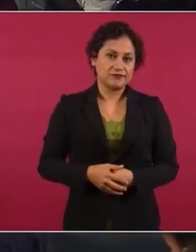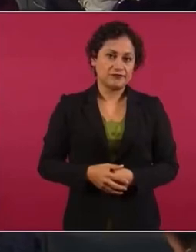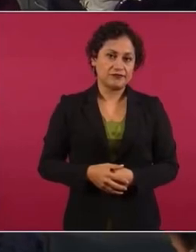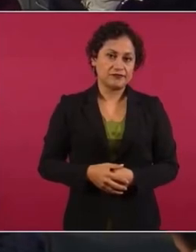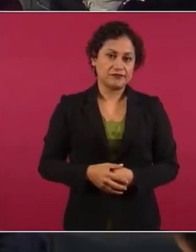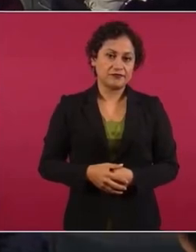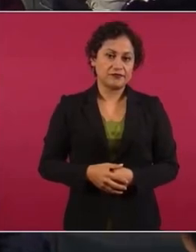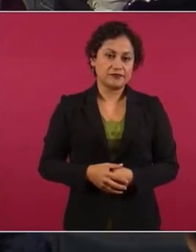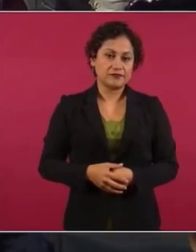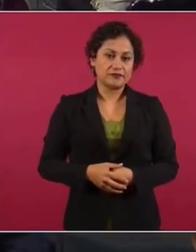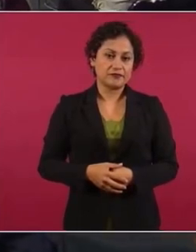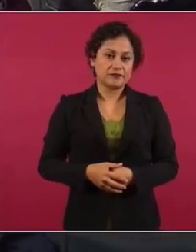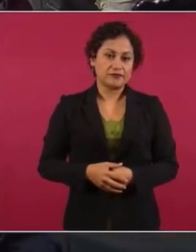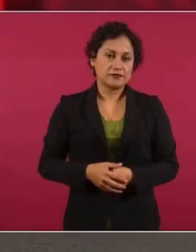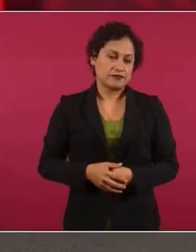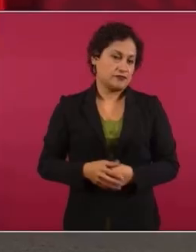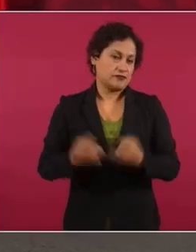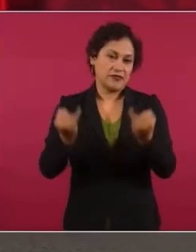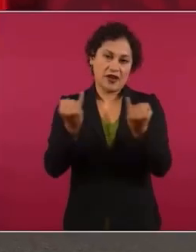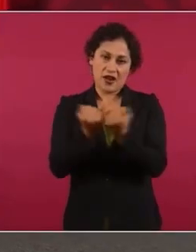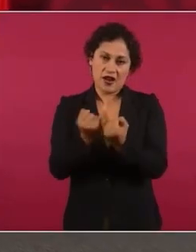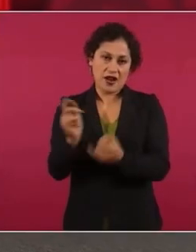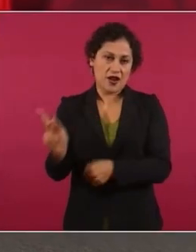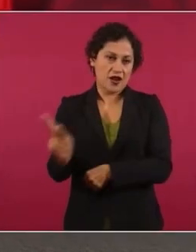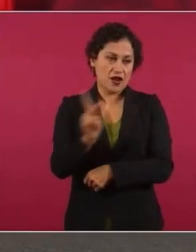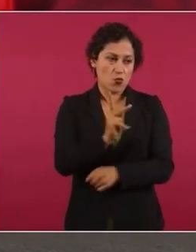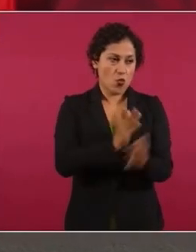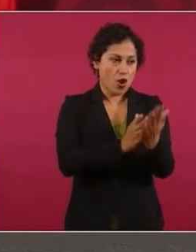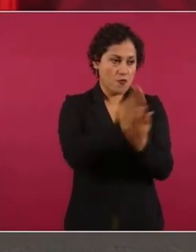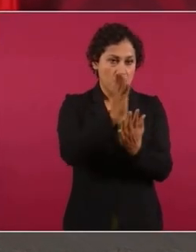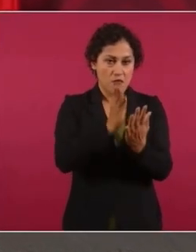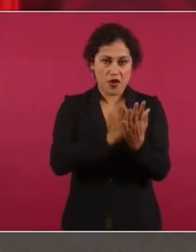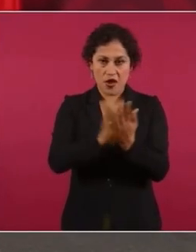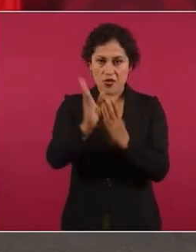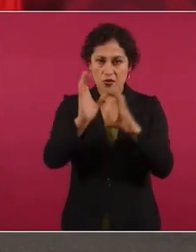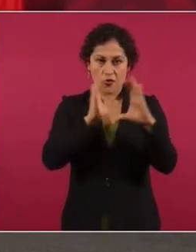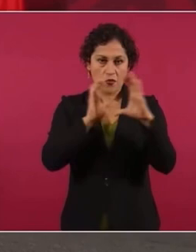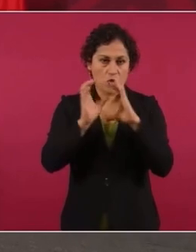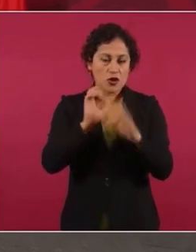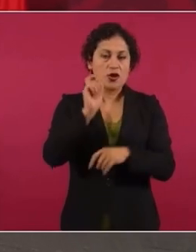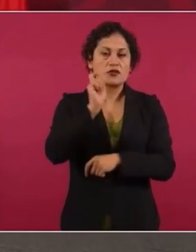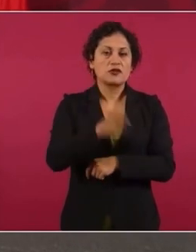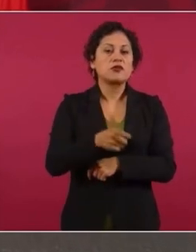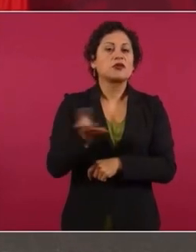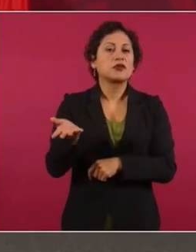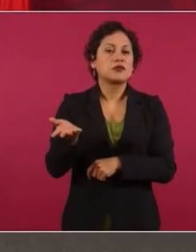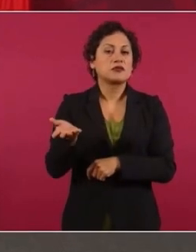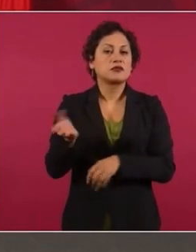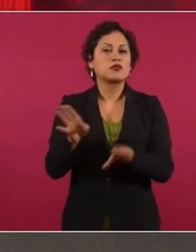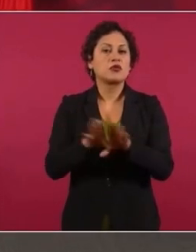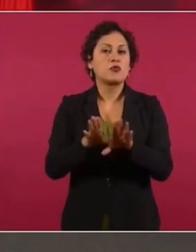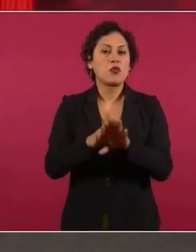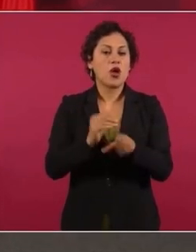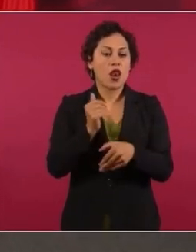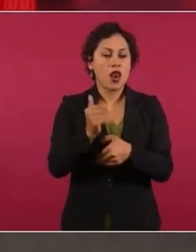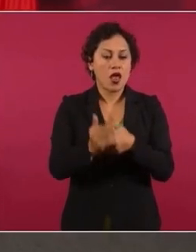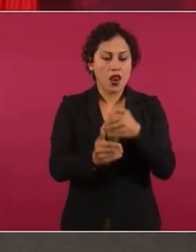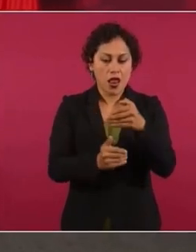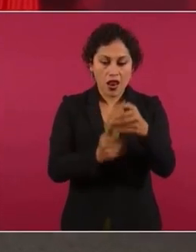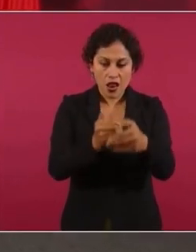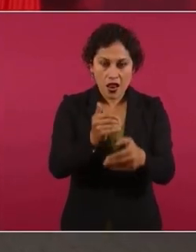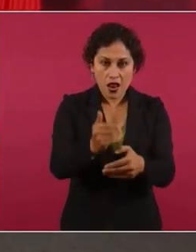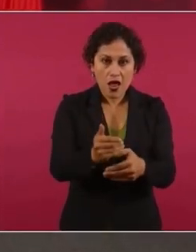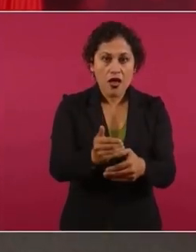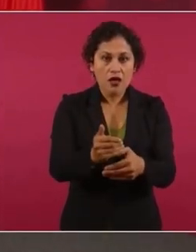Es lo mismo de los medios, ¿qué gana el proceso con